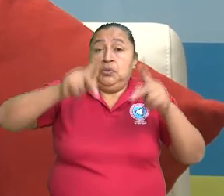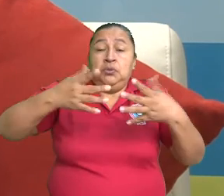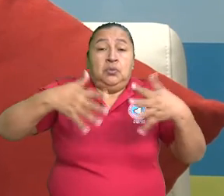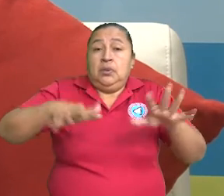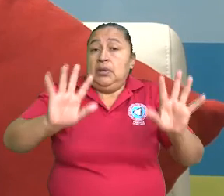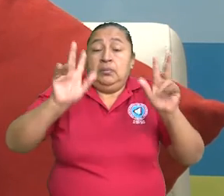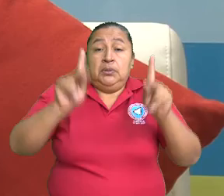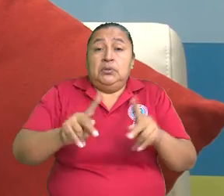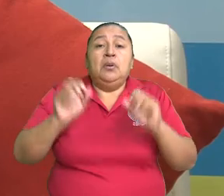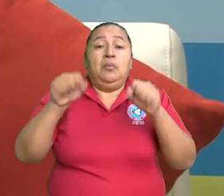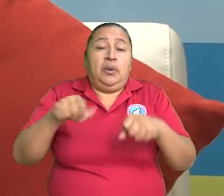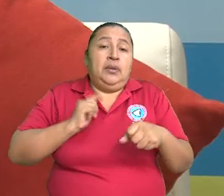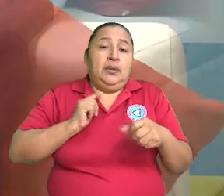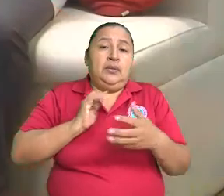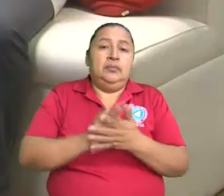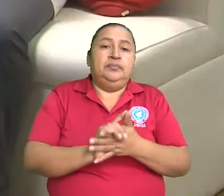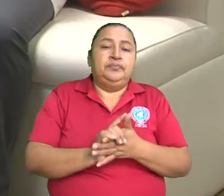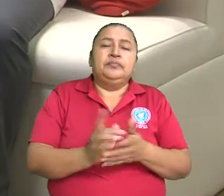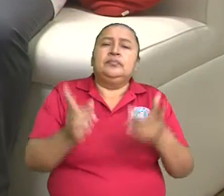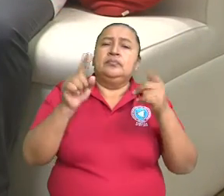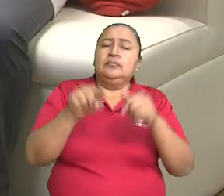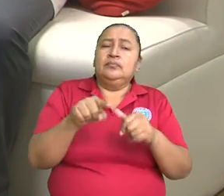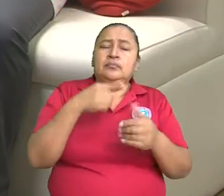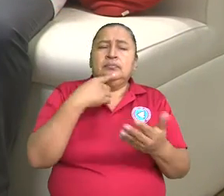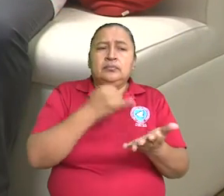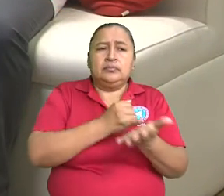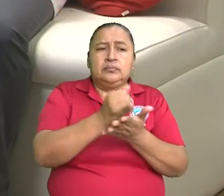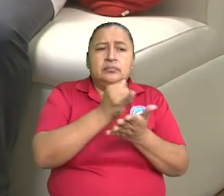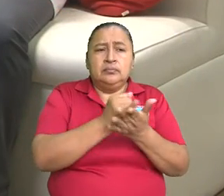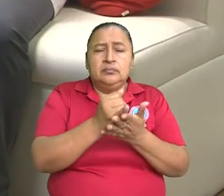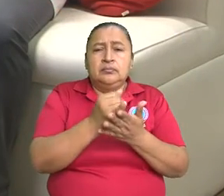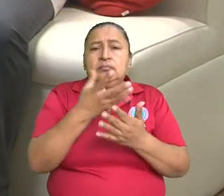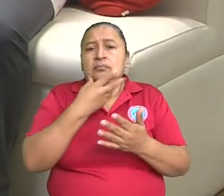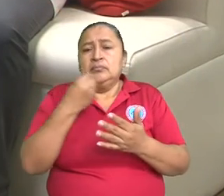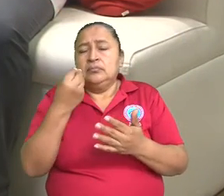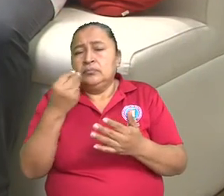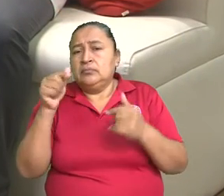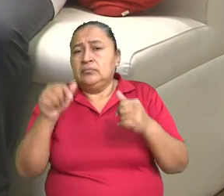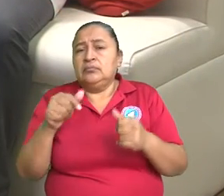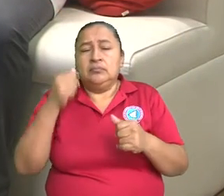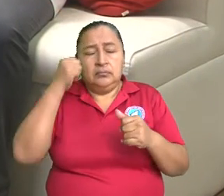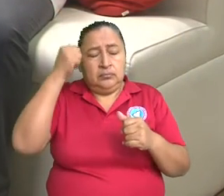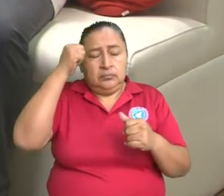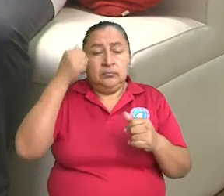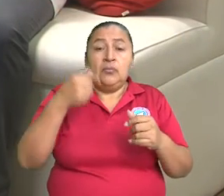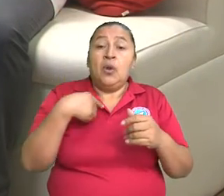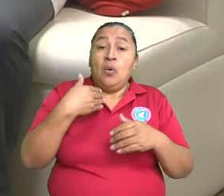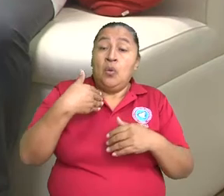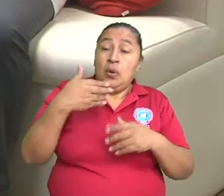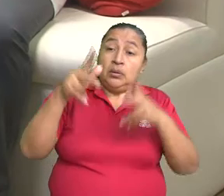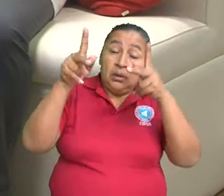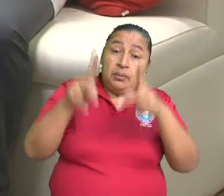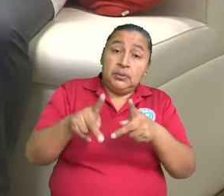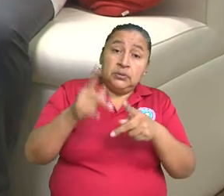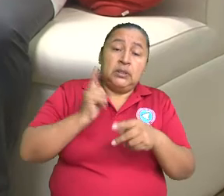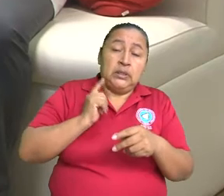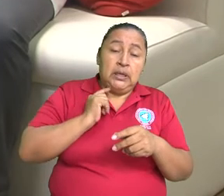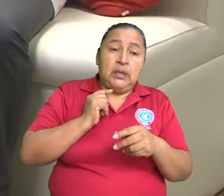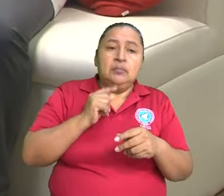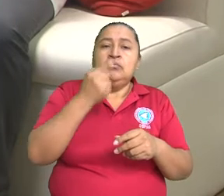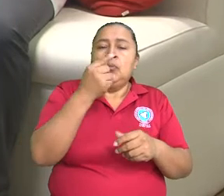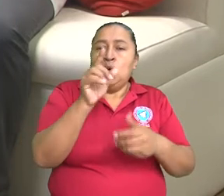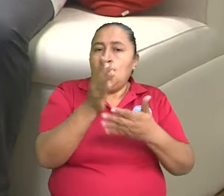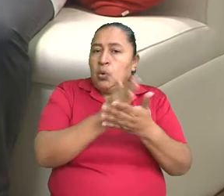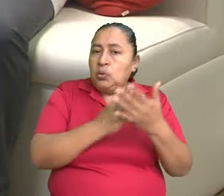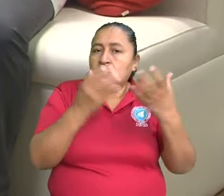hecho. ¿En el caso de esa investigación es para los jóvenes o para los adultos? Mira, cuando usted me dice que... Cuando el paciente tiene factores de riesgo,